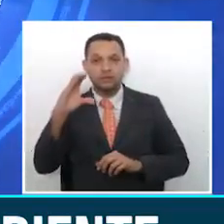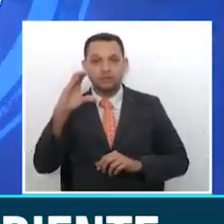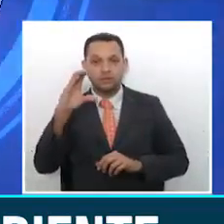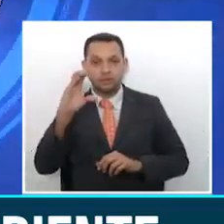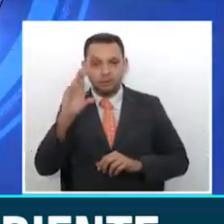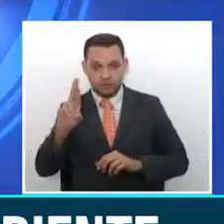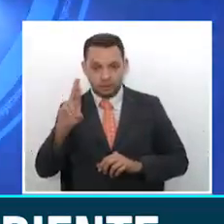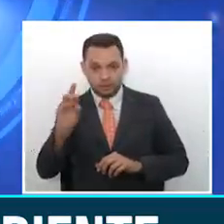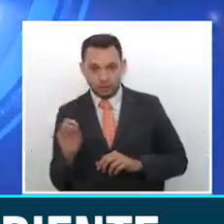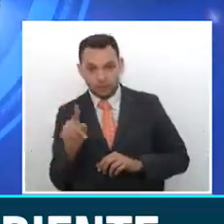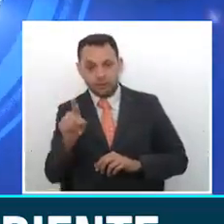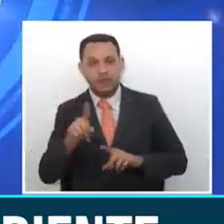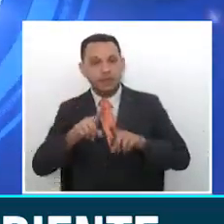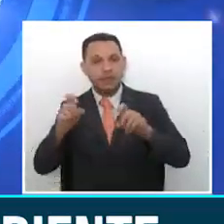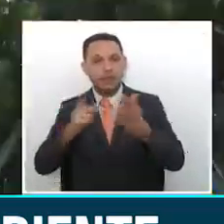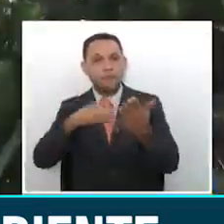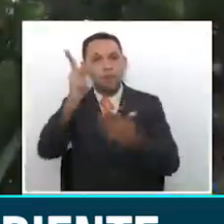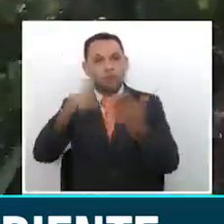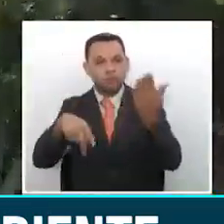Biodiversidades.